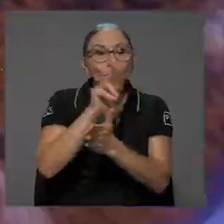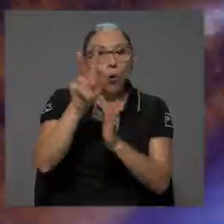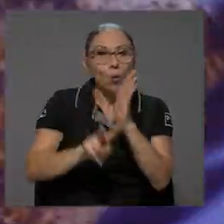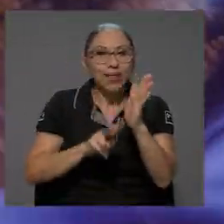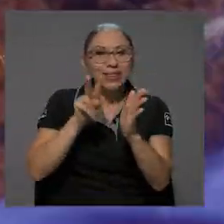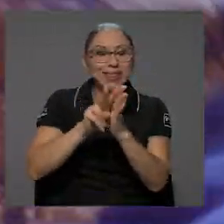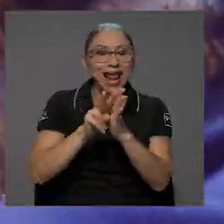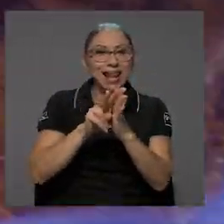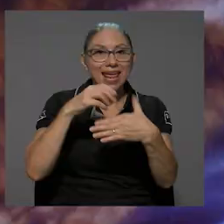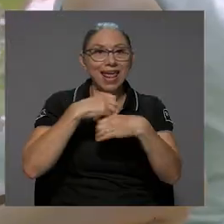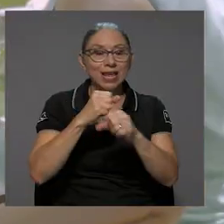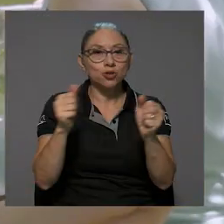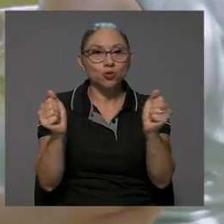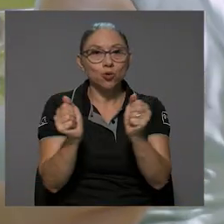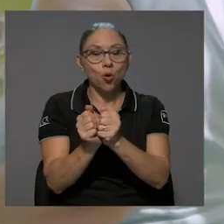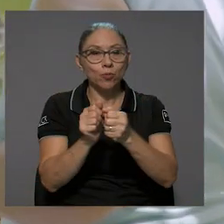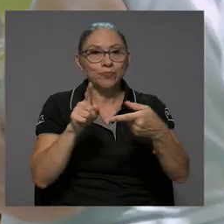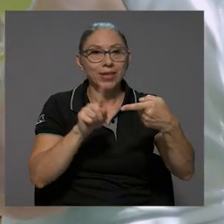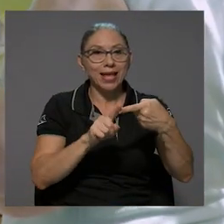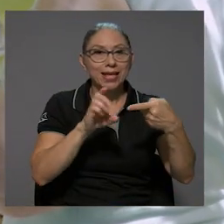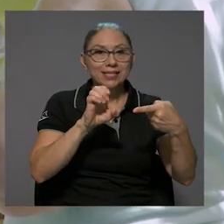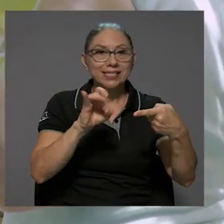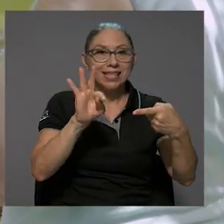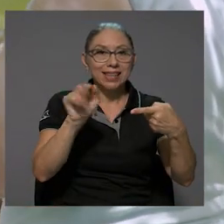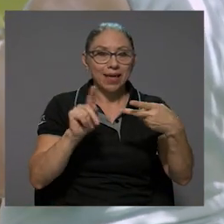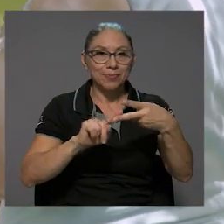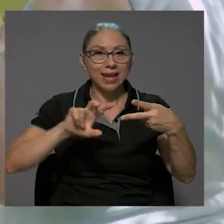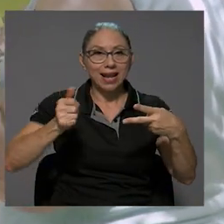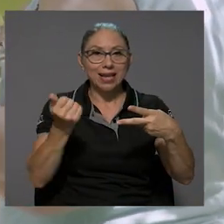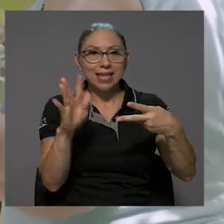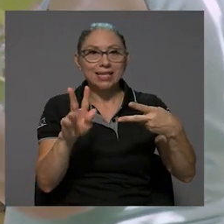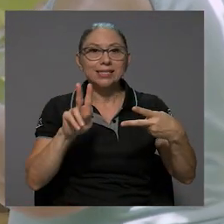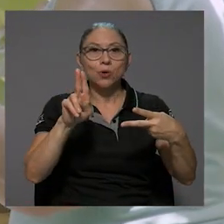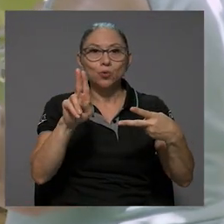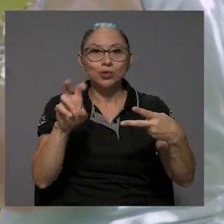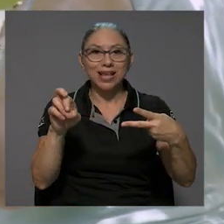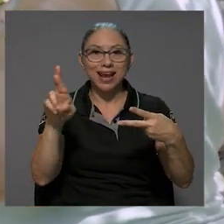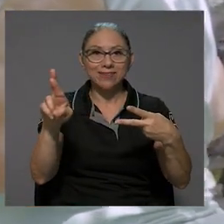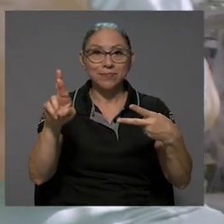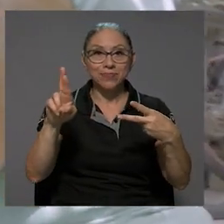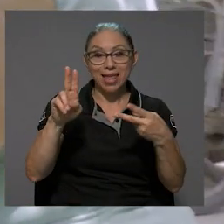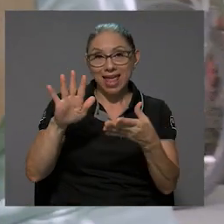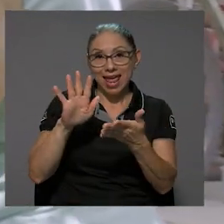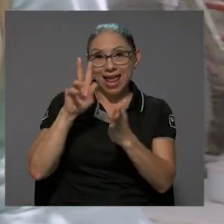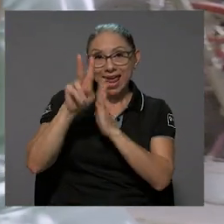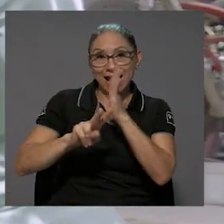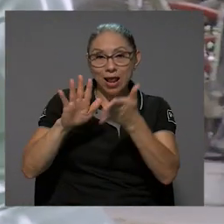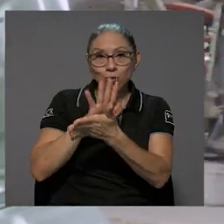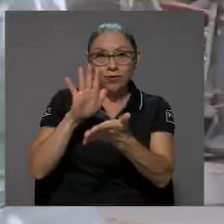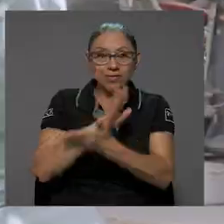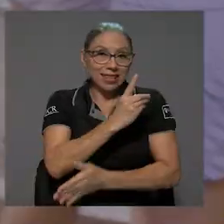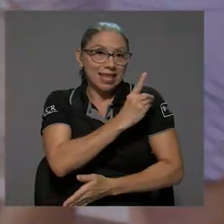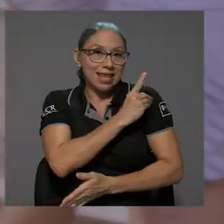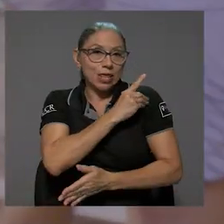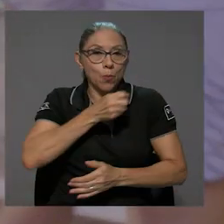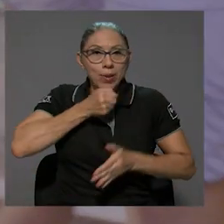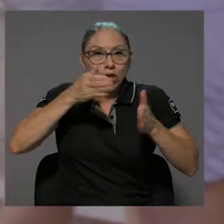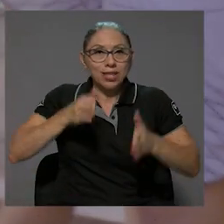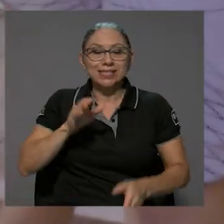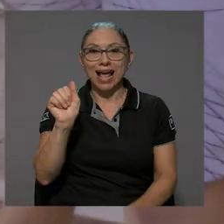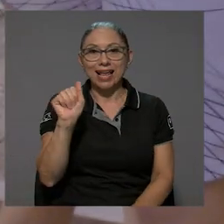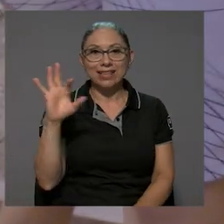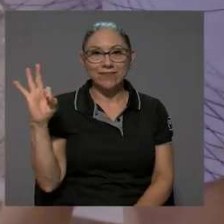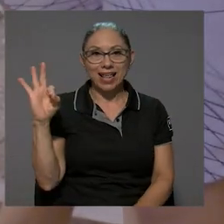documental elaborado en conjunto entre el CITA y Canal 15 UCR. El audiovisual, dirigido por la periodista